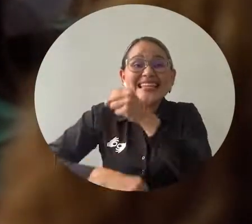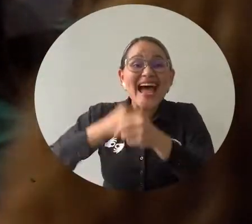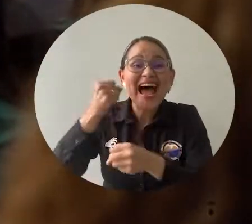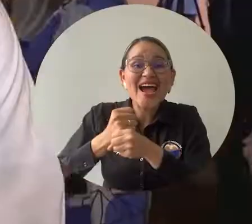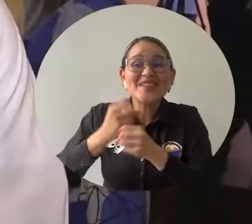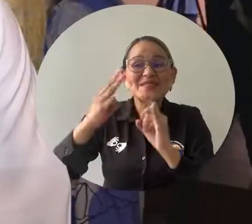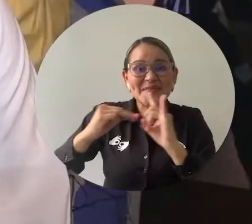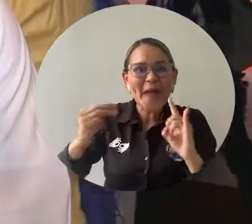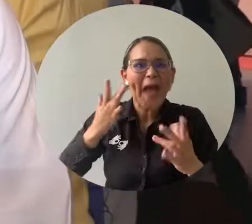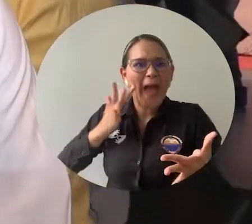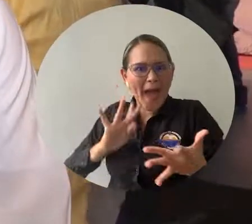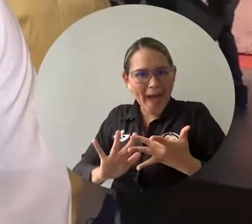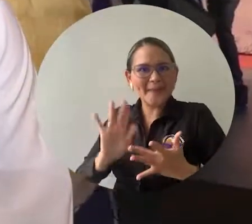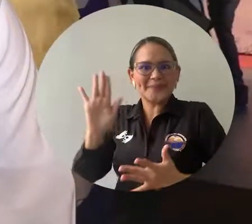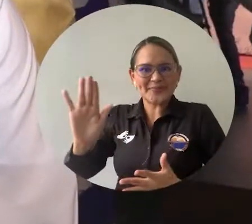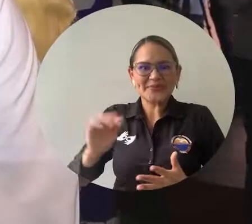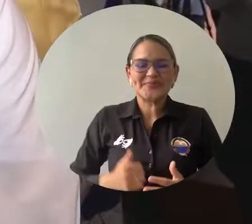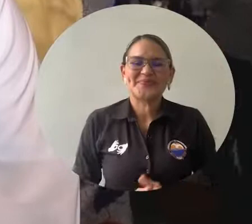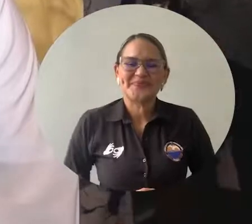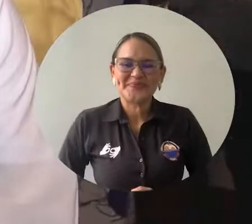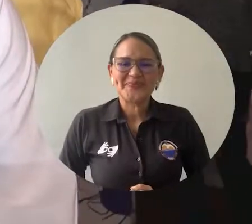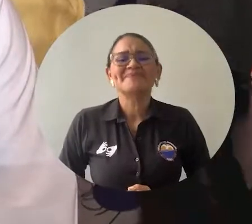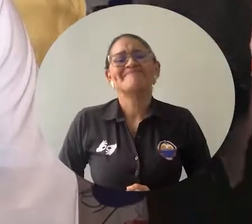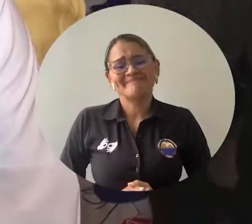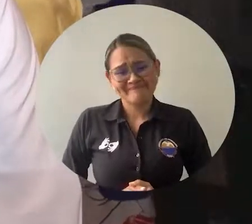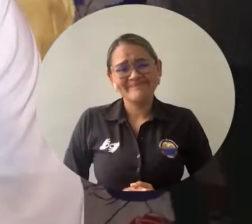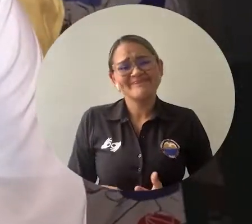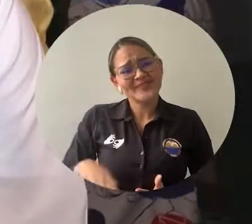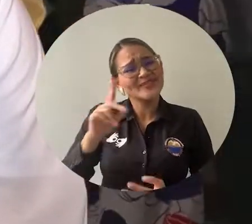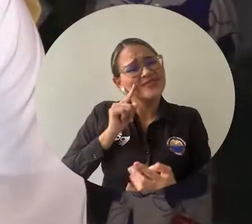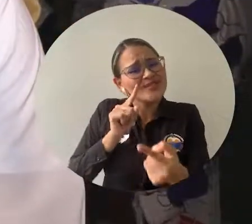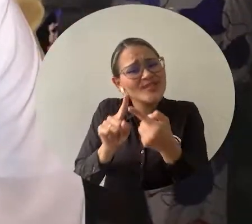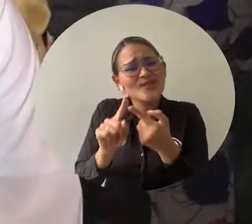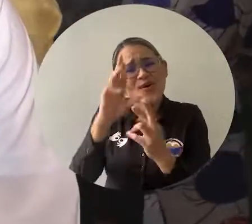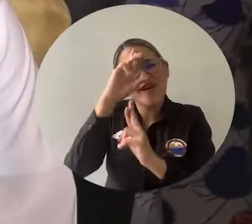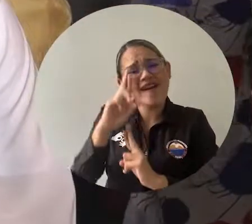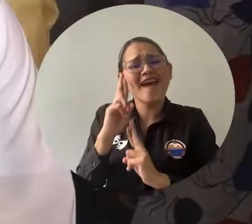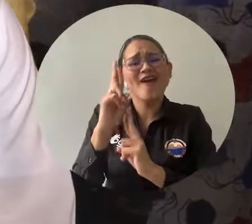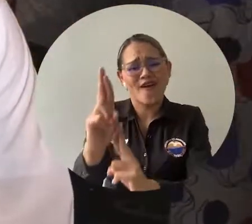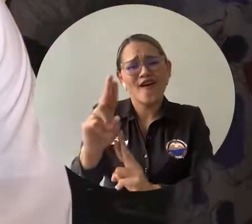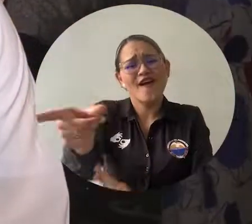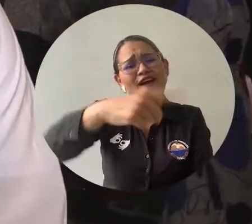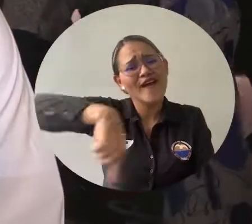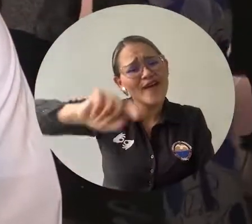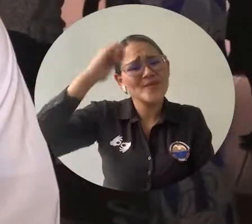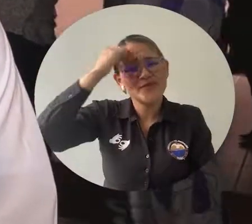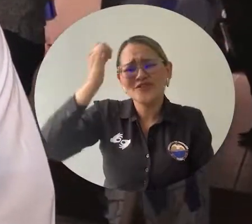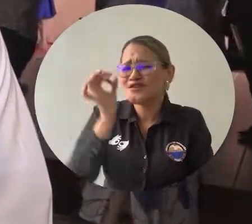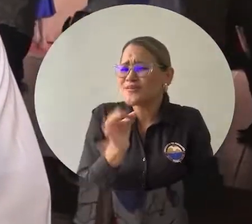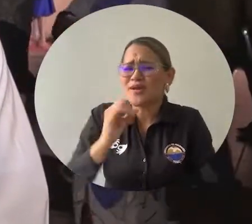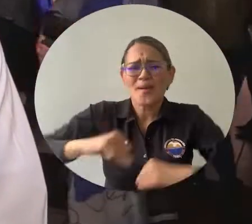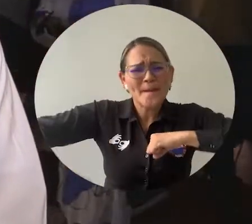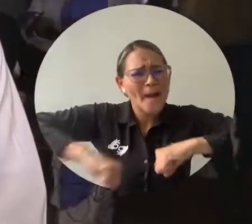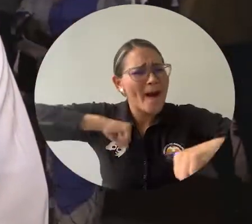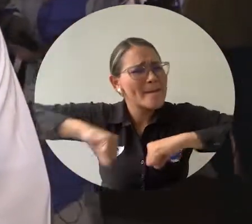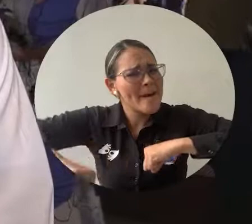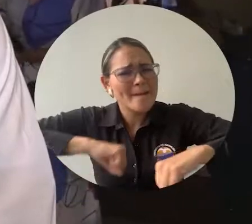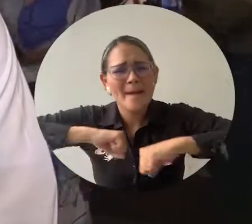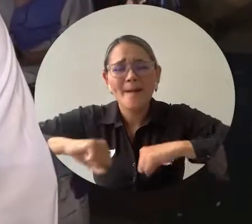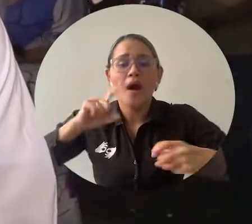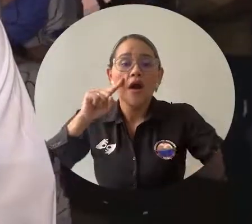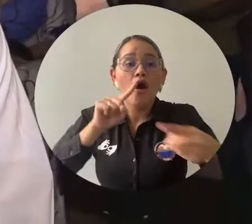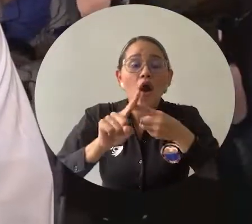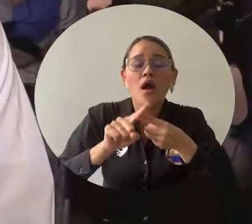Alma Mater. Hacer un reconocimiento a los profesores que denodadamente y con el compromiso diario se entregan a su labor docente